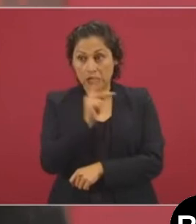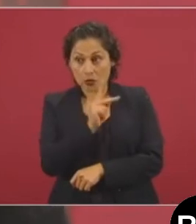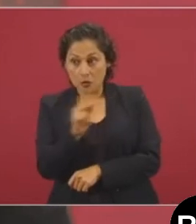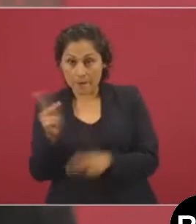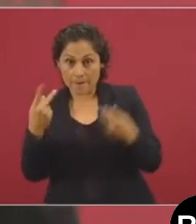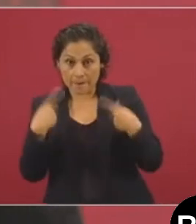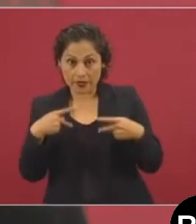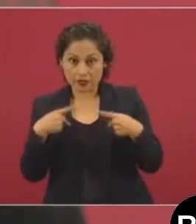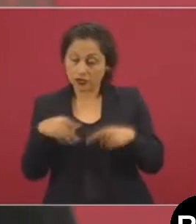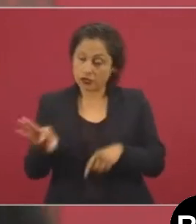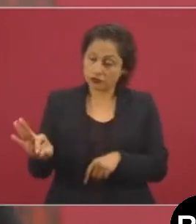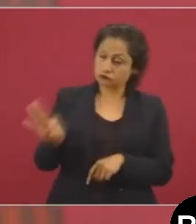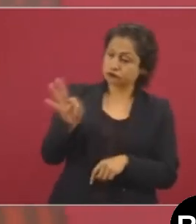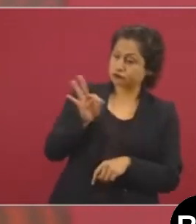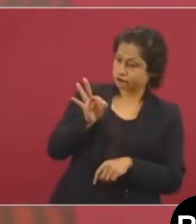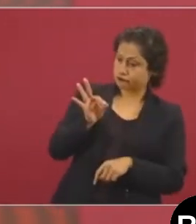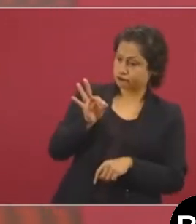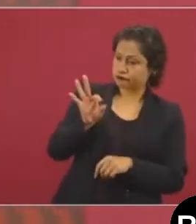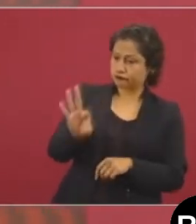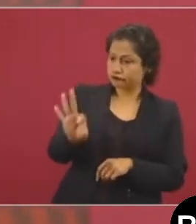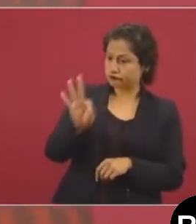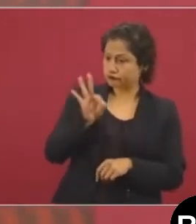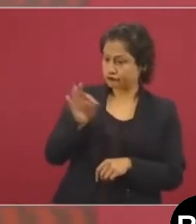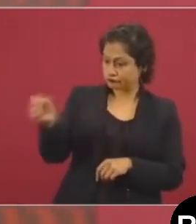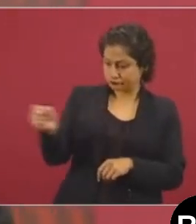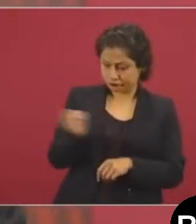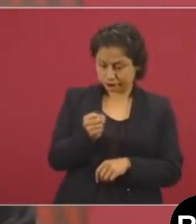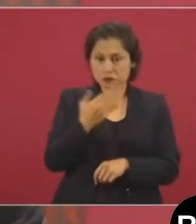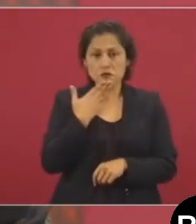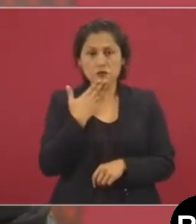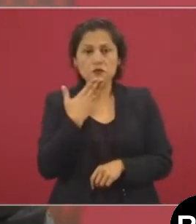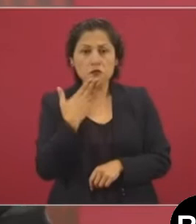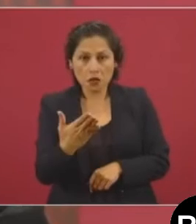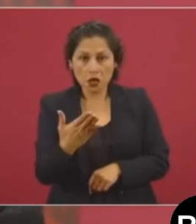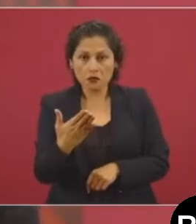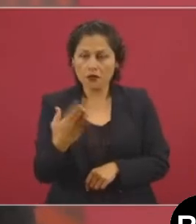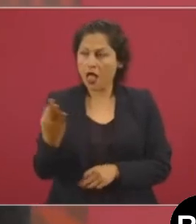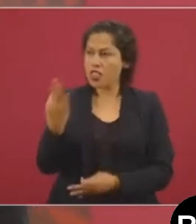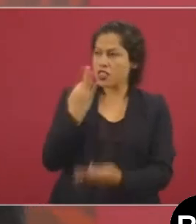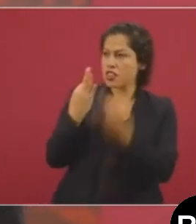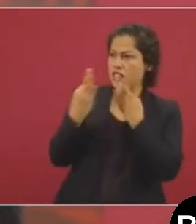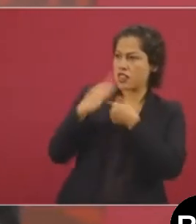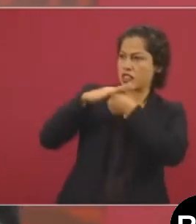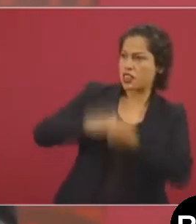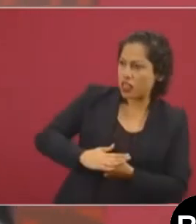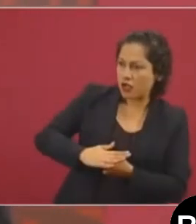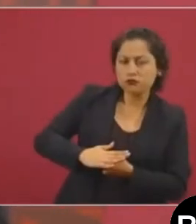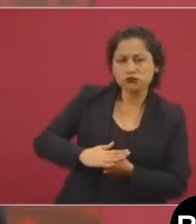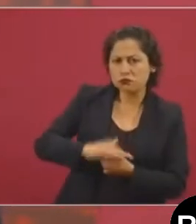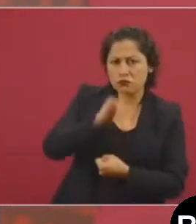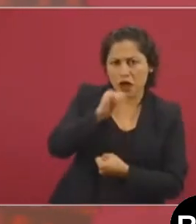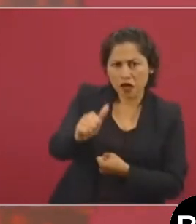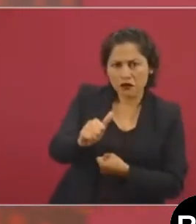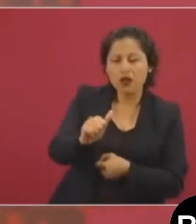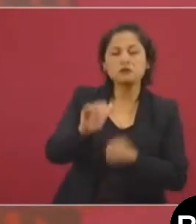sin presiones, sin compra de votos, van a tener